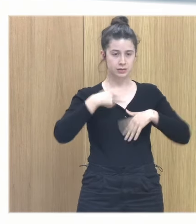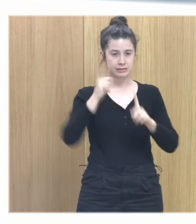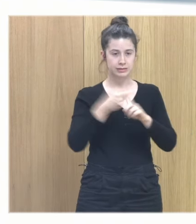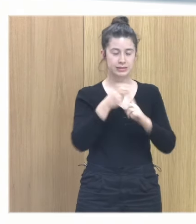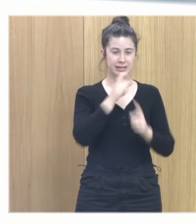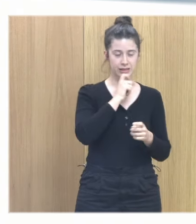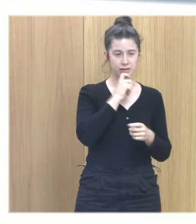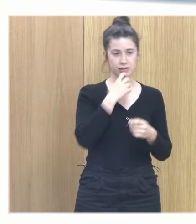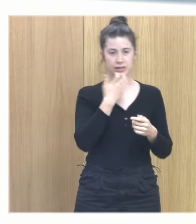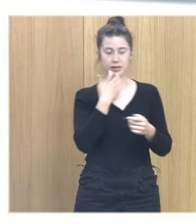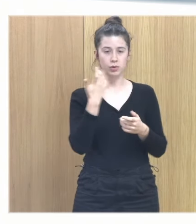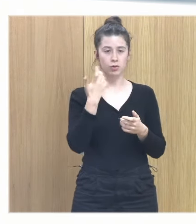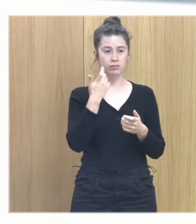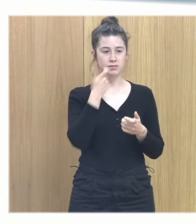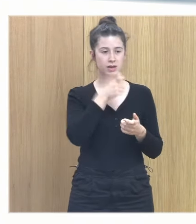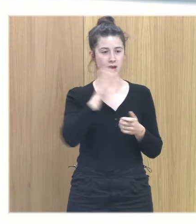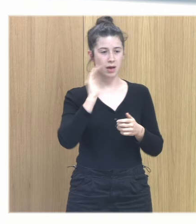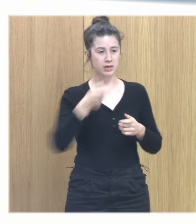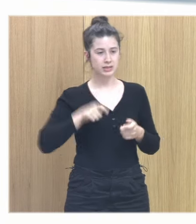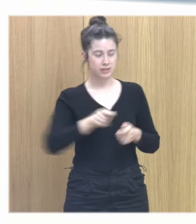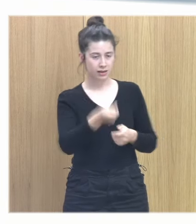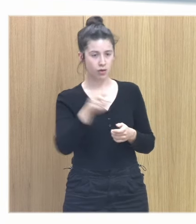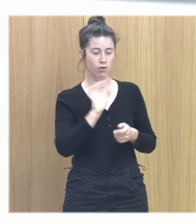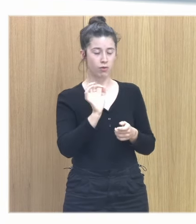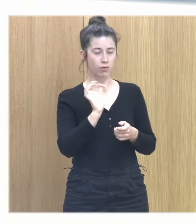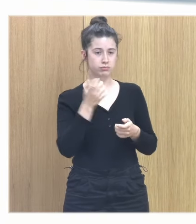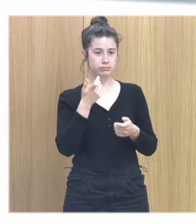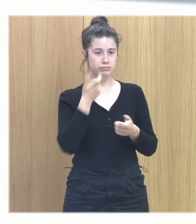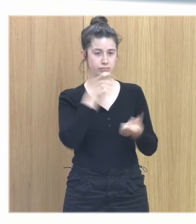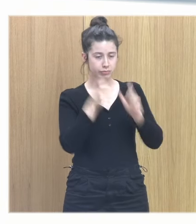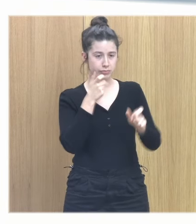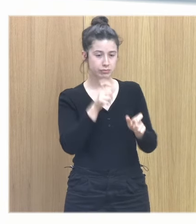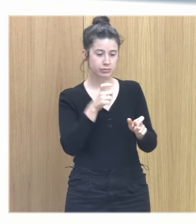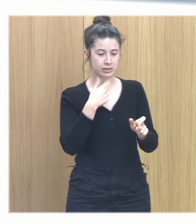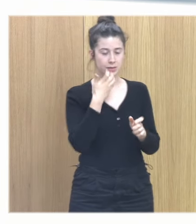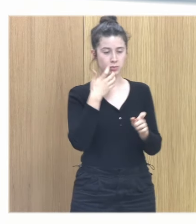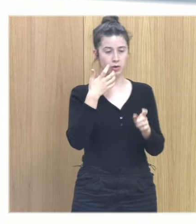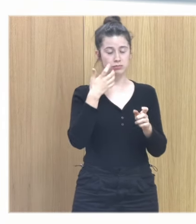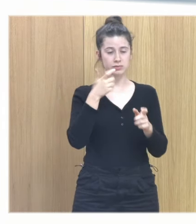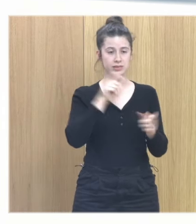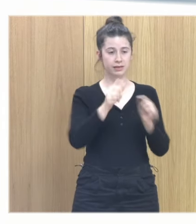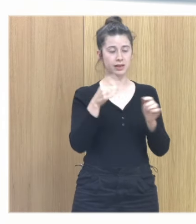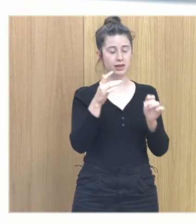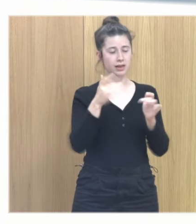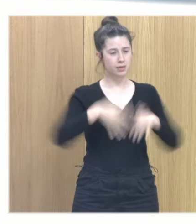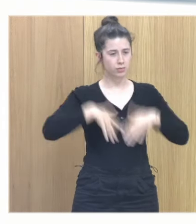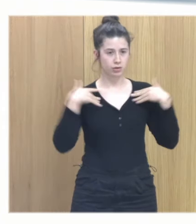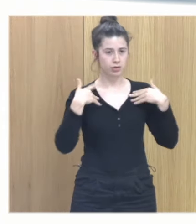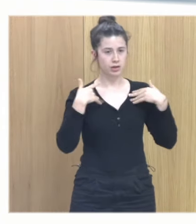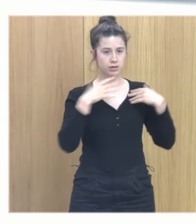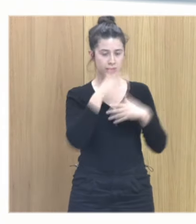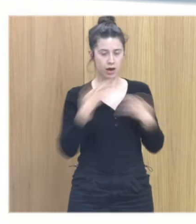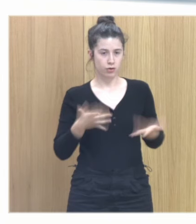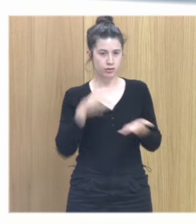chantaje y en la amenaza y como formas de violencia emocional, uno se da cuenta de que están a la orden del día en las relaciones sociales que establecemos.